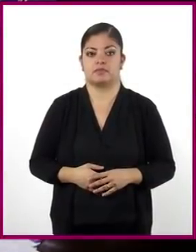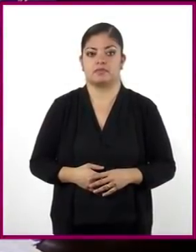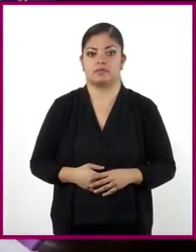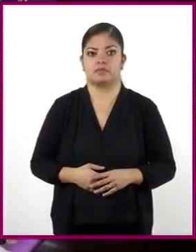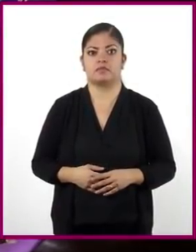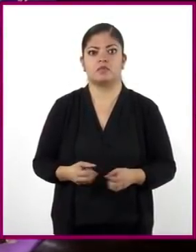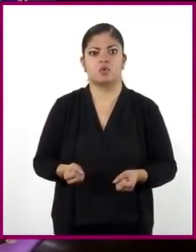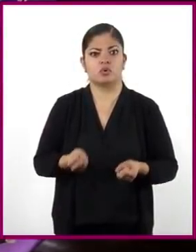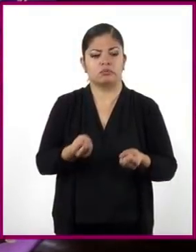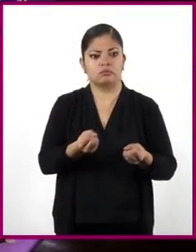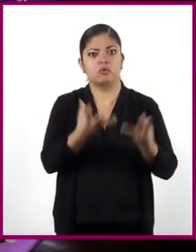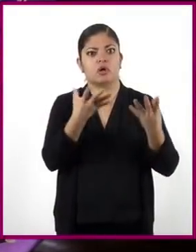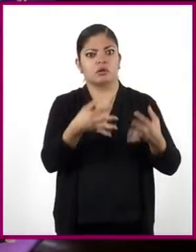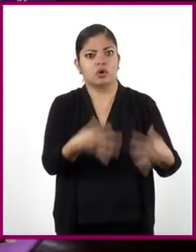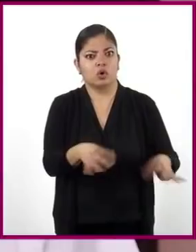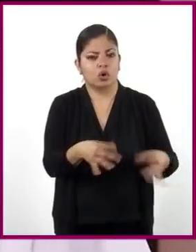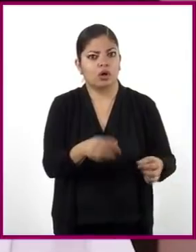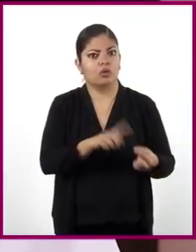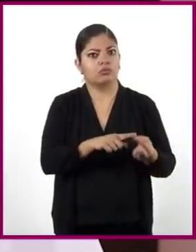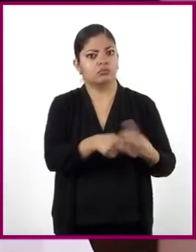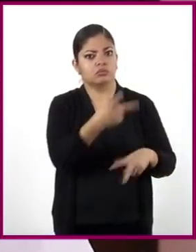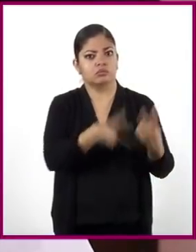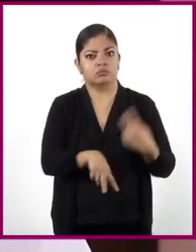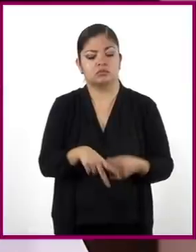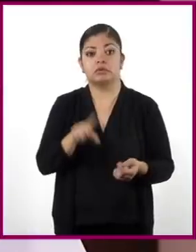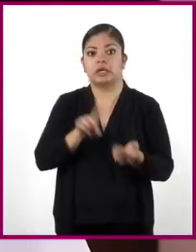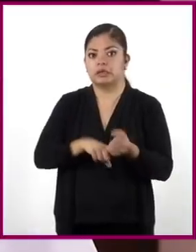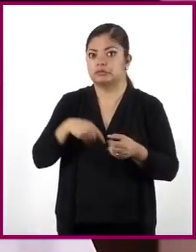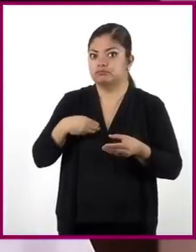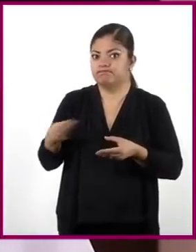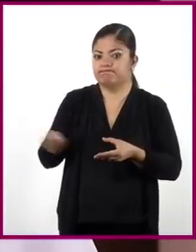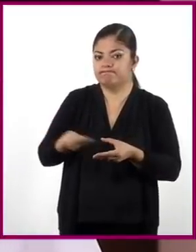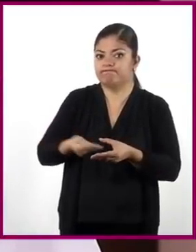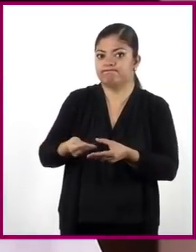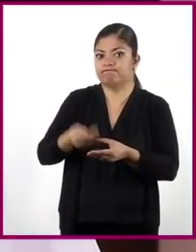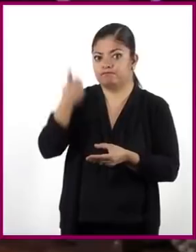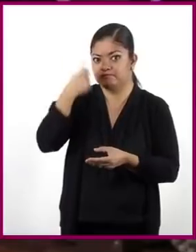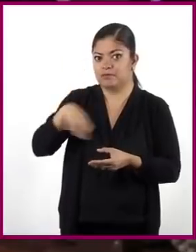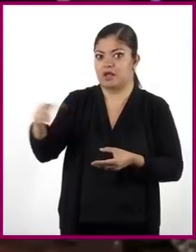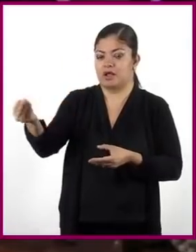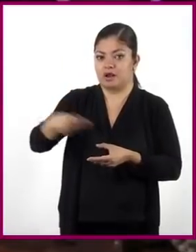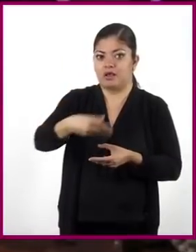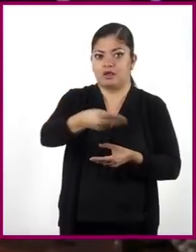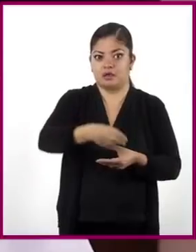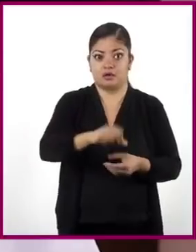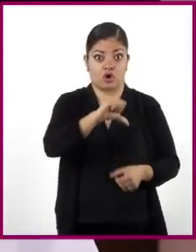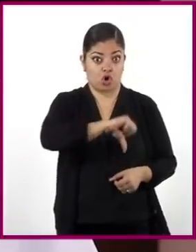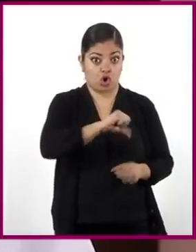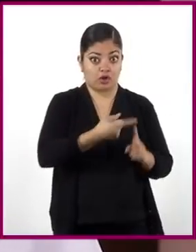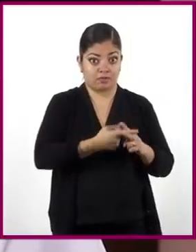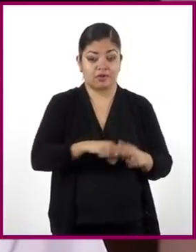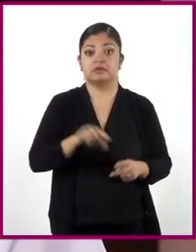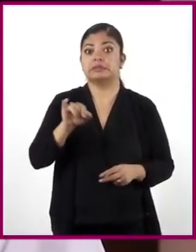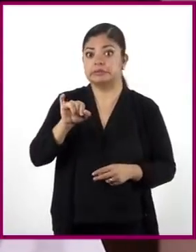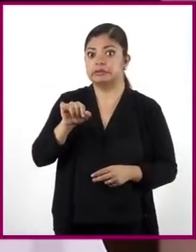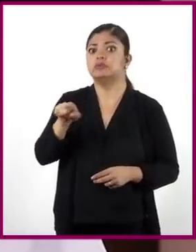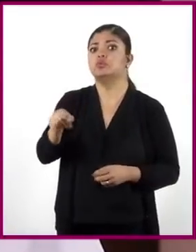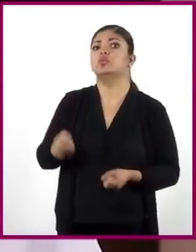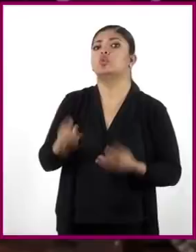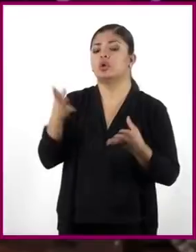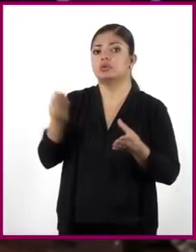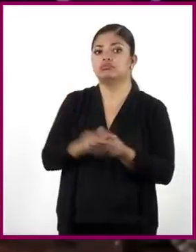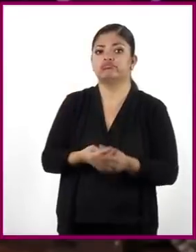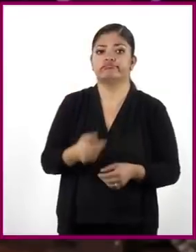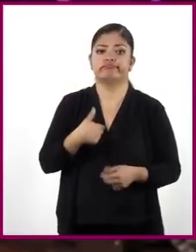¿Cuántas hojas? ¿De dónde salieron? Son todas las que logré juntar para la campaña de recolección. ¿Empieza hoy? Sí. ¿Y tú cuántas juntaste?